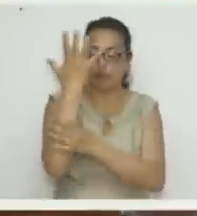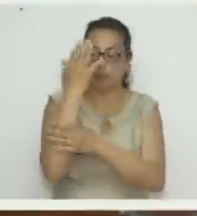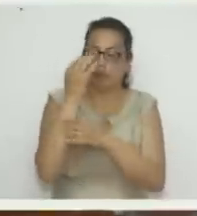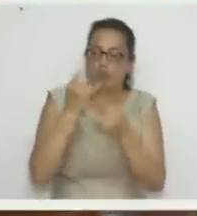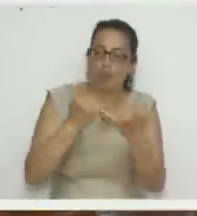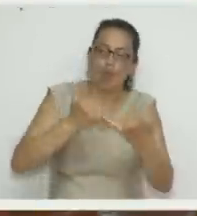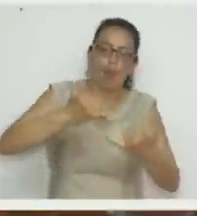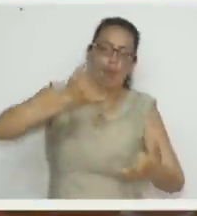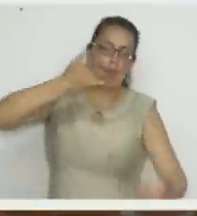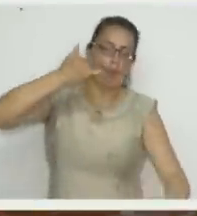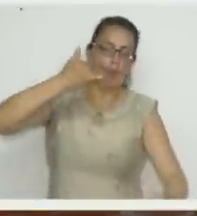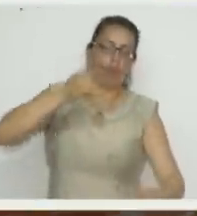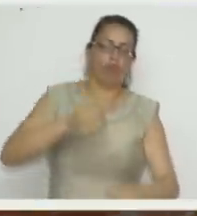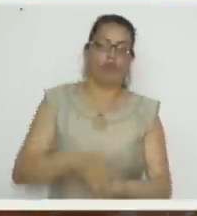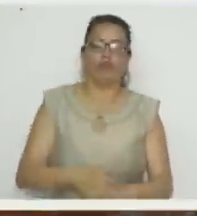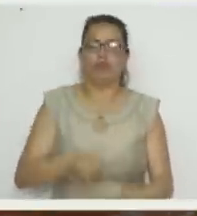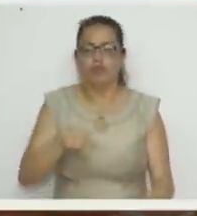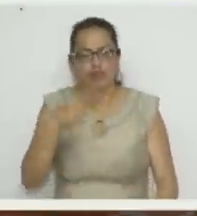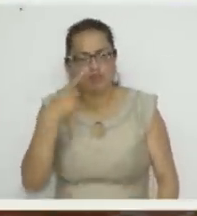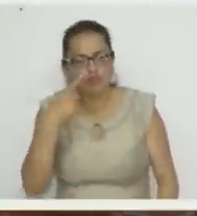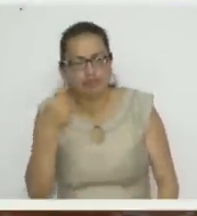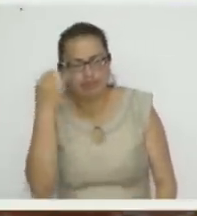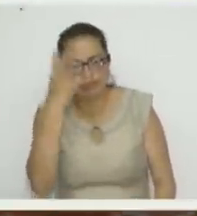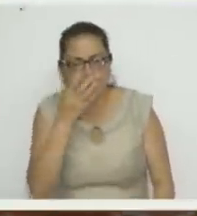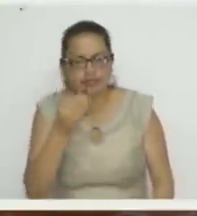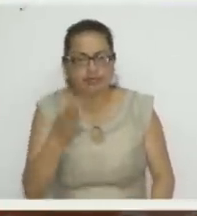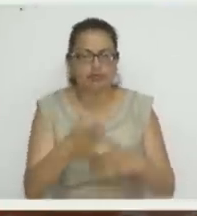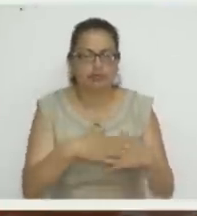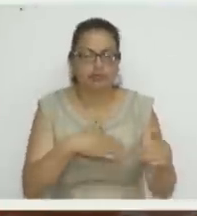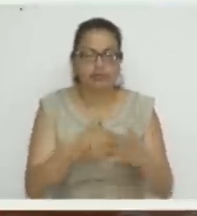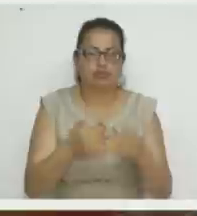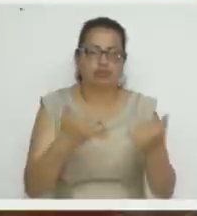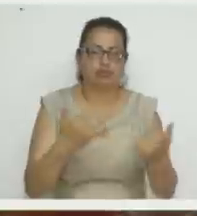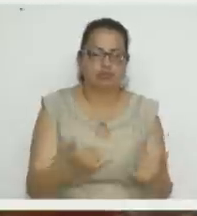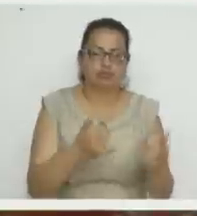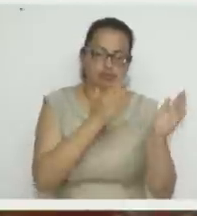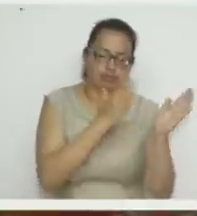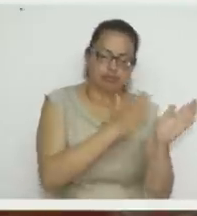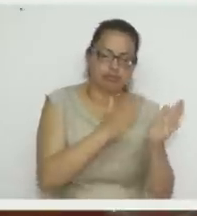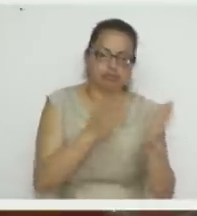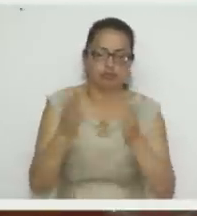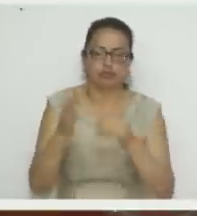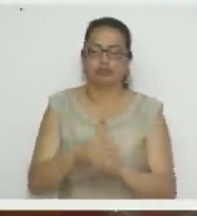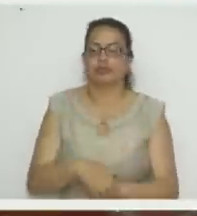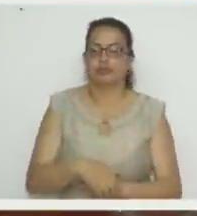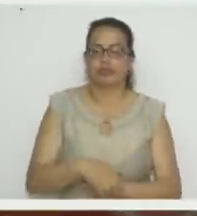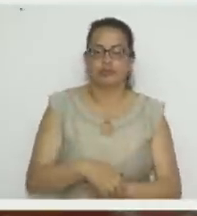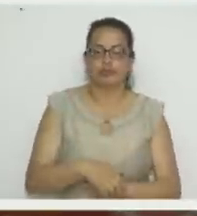Dice, profe, pero ahí está quedando desorganizada. Ahorita levantamos acá